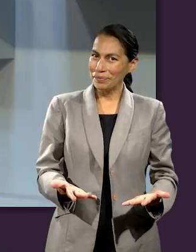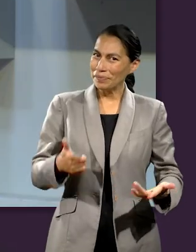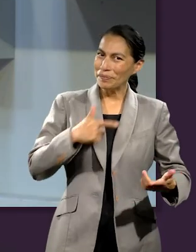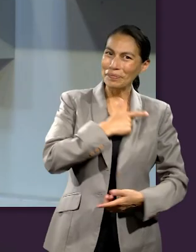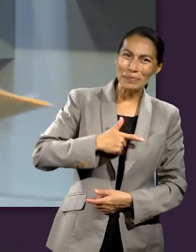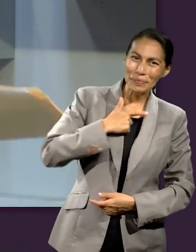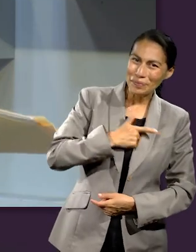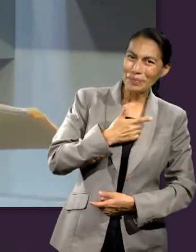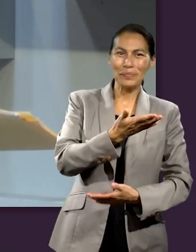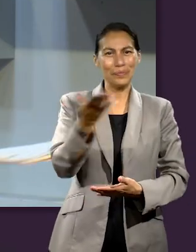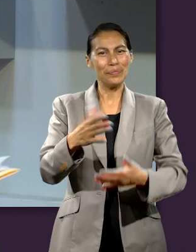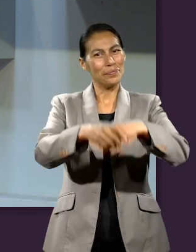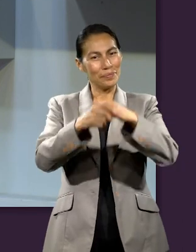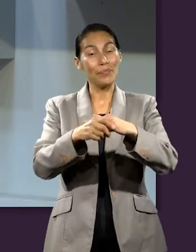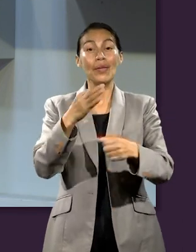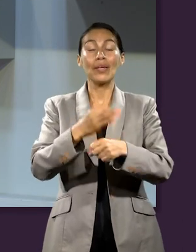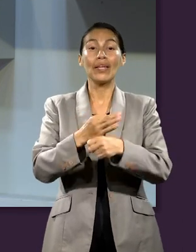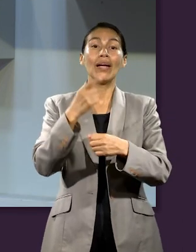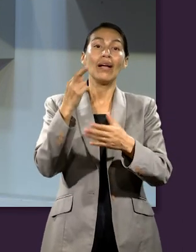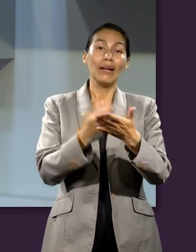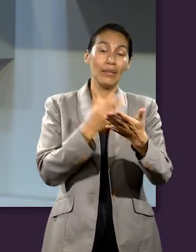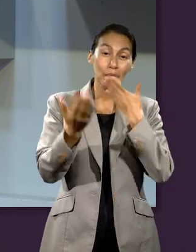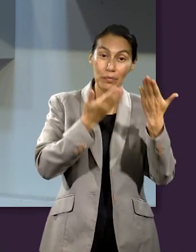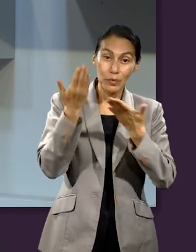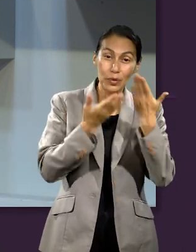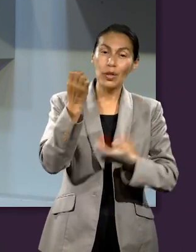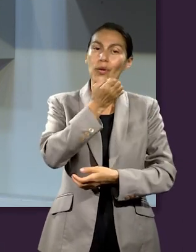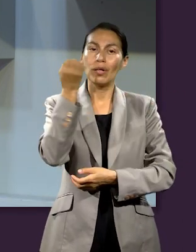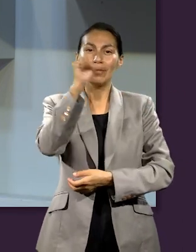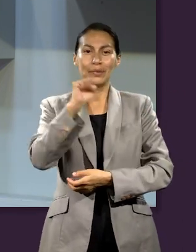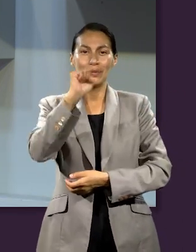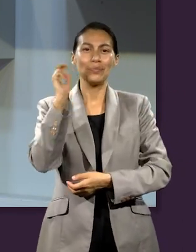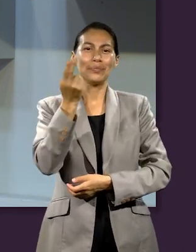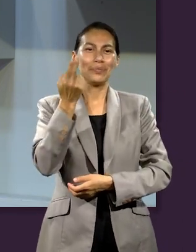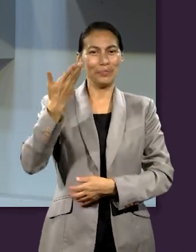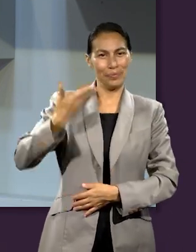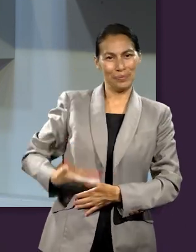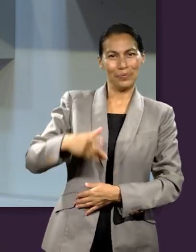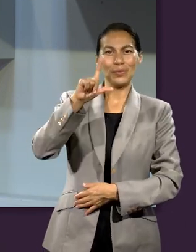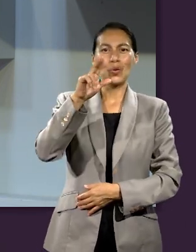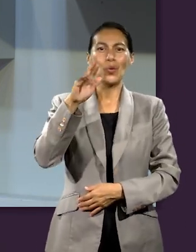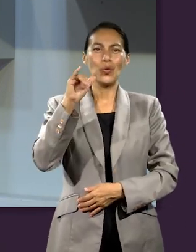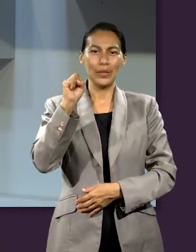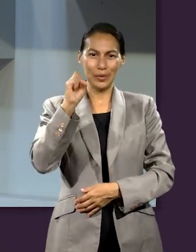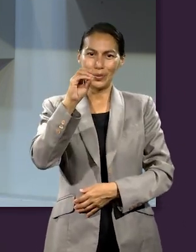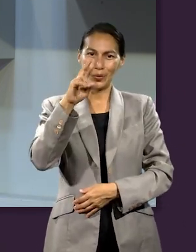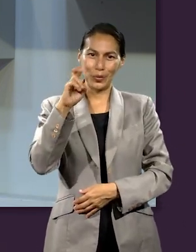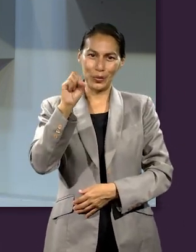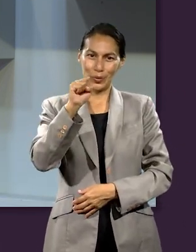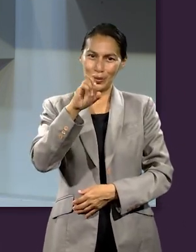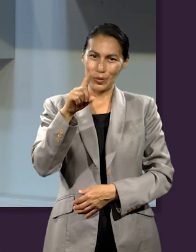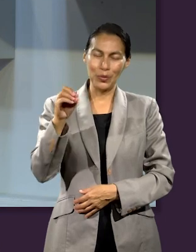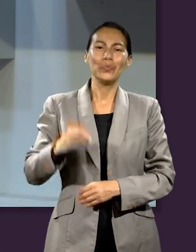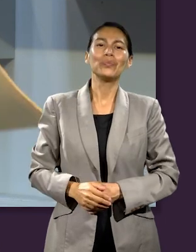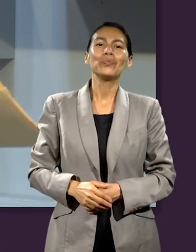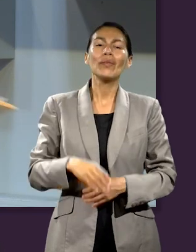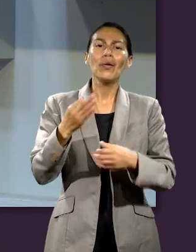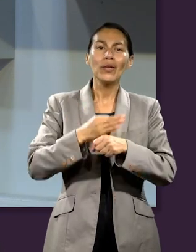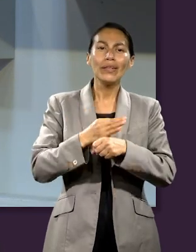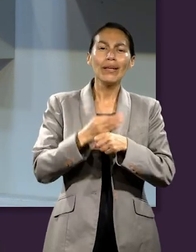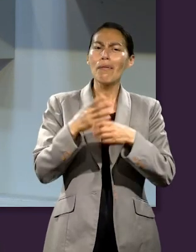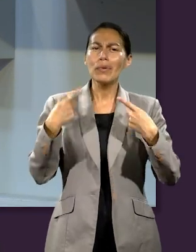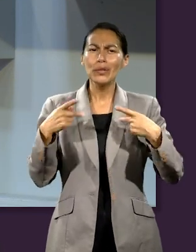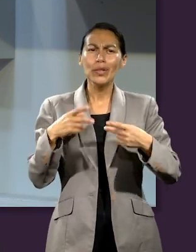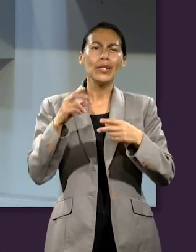Con cuánto gusto les saludamos una vez más en el repaso del estudio de la Escuela Sabática Universitaria. Mi nombre es Luis Orozco y hoy estoy